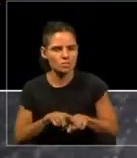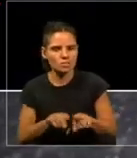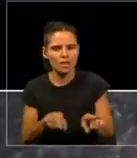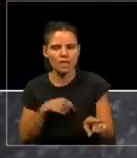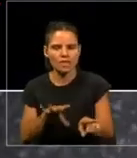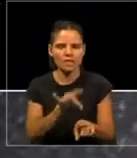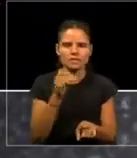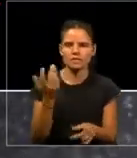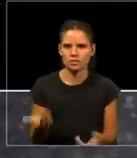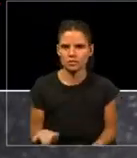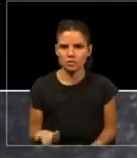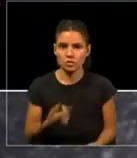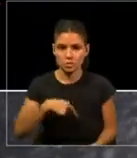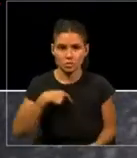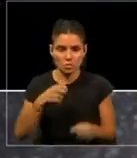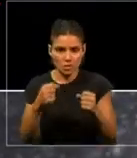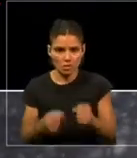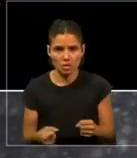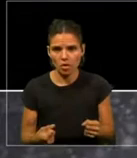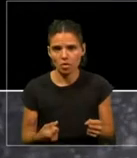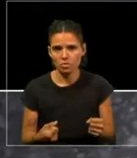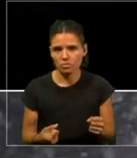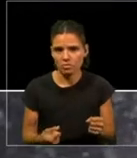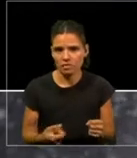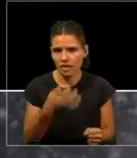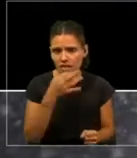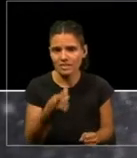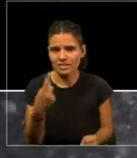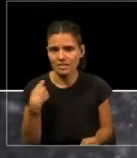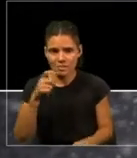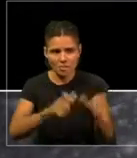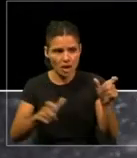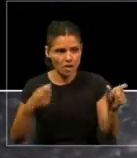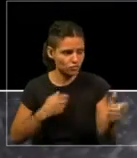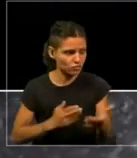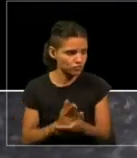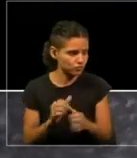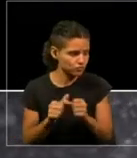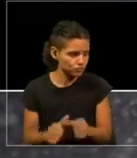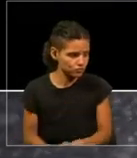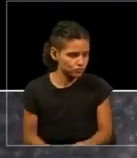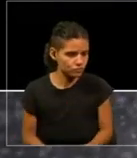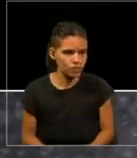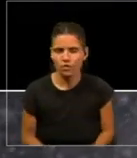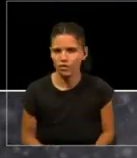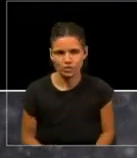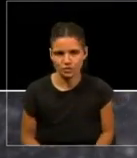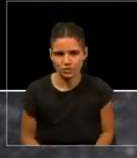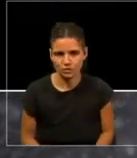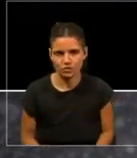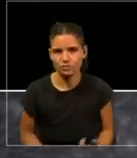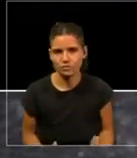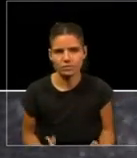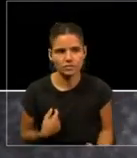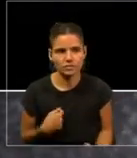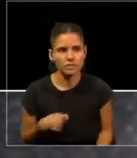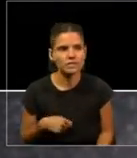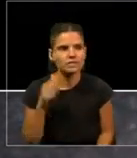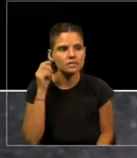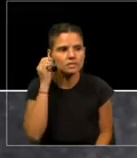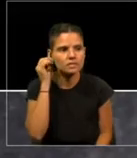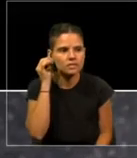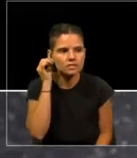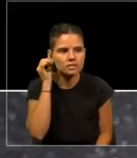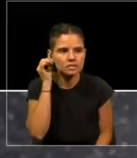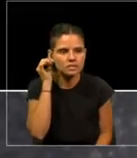Entonces, ¿estamos en condiciones de garantizar la supervivencia de nuestra especie? Cuando todos de acá salimos y decimos, nos preocupa el